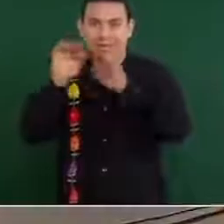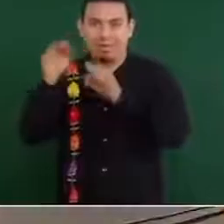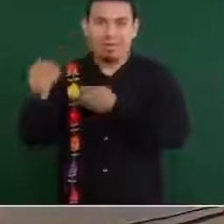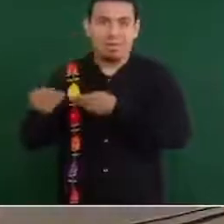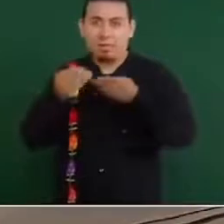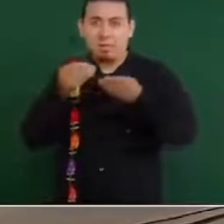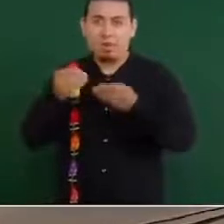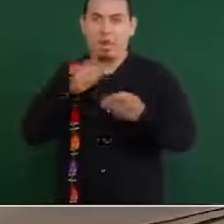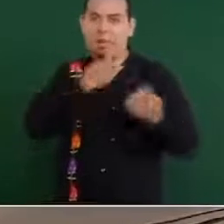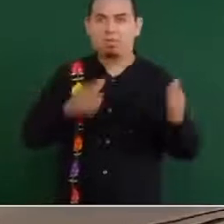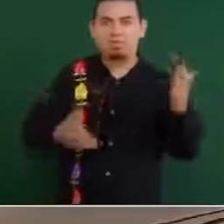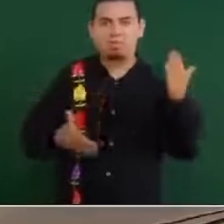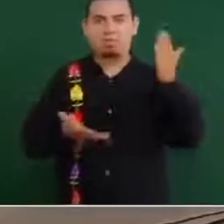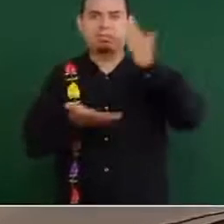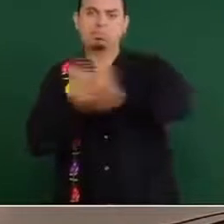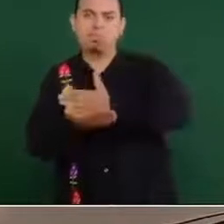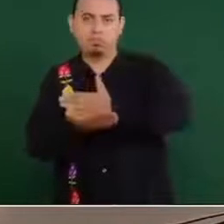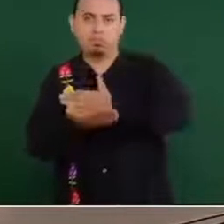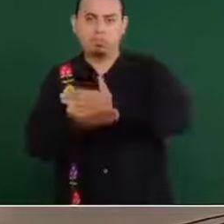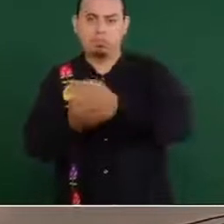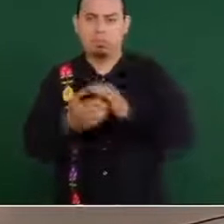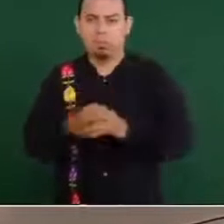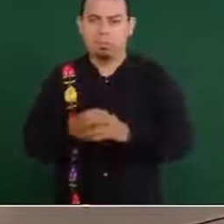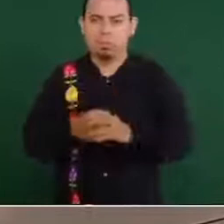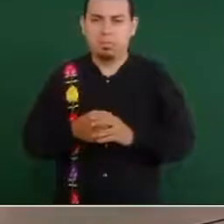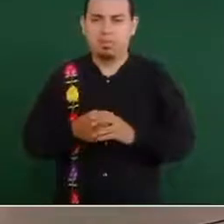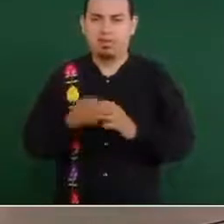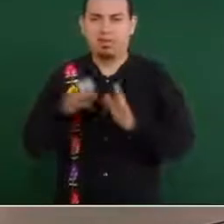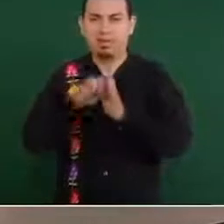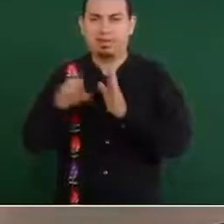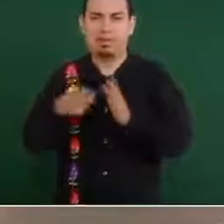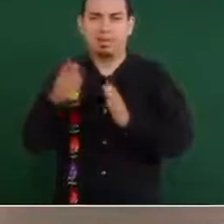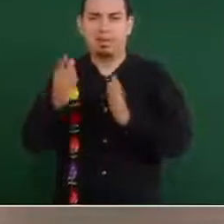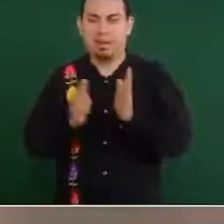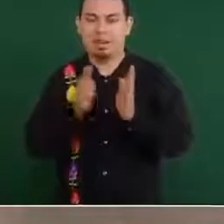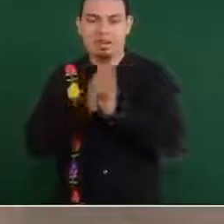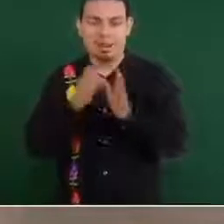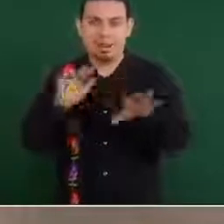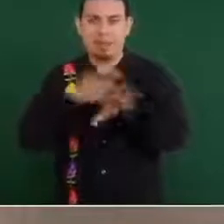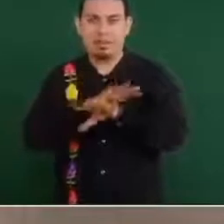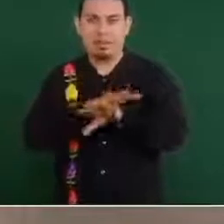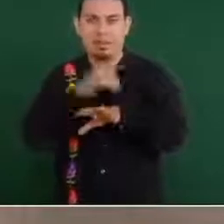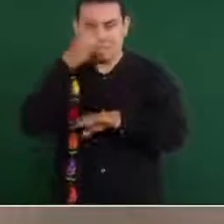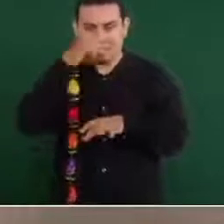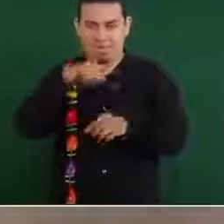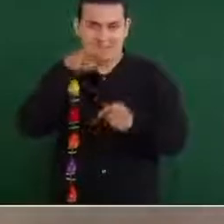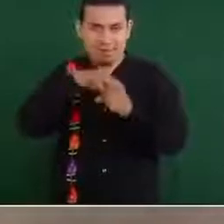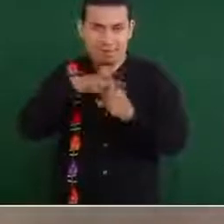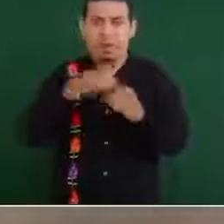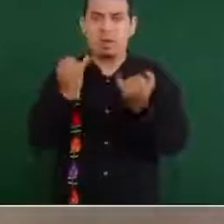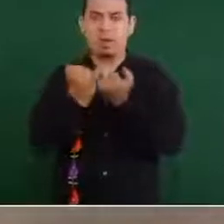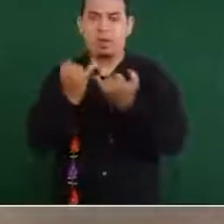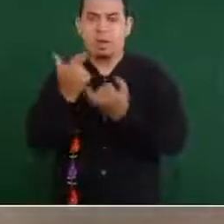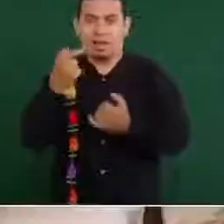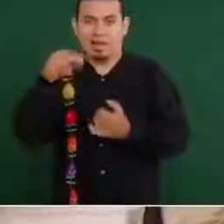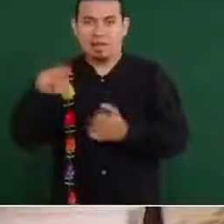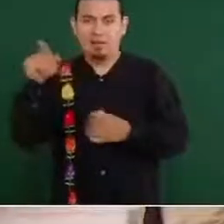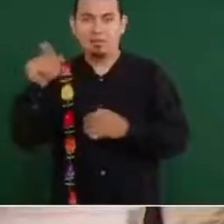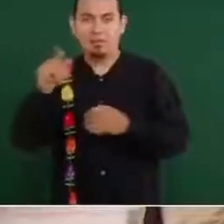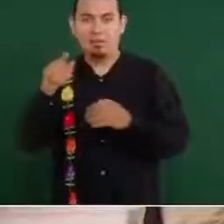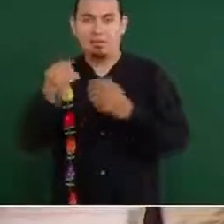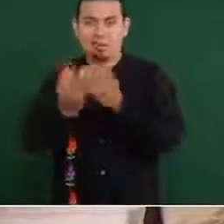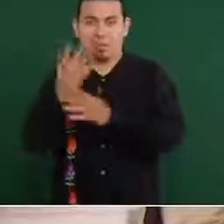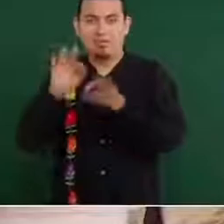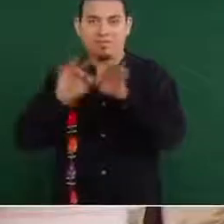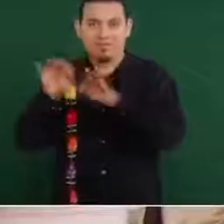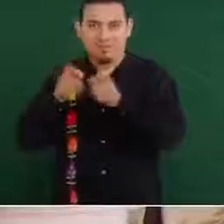presentando. Bueno, está en puerta la de la reforma electoral y también la de la Guardia Nacional. ¿Qué responde a esta nueva